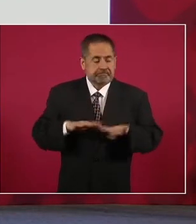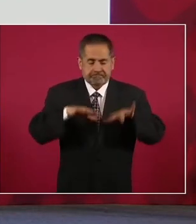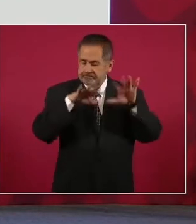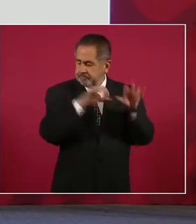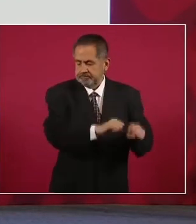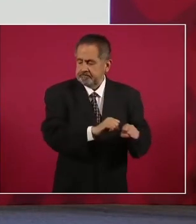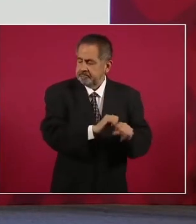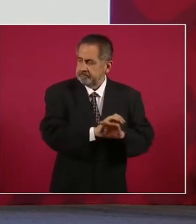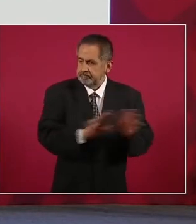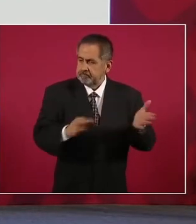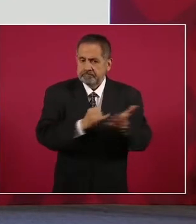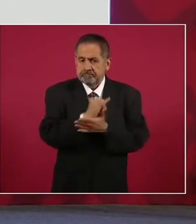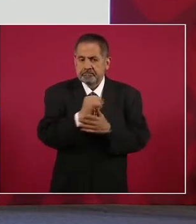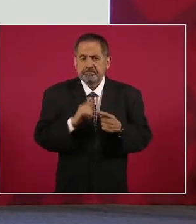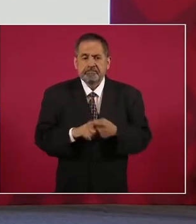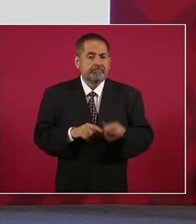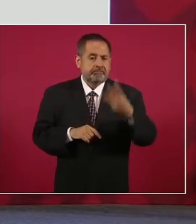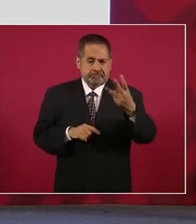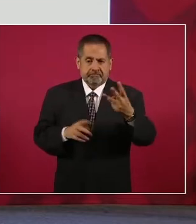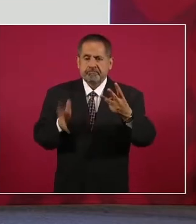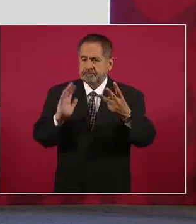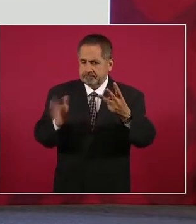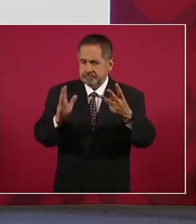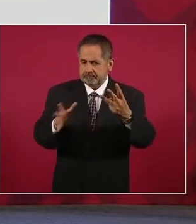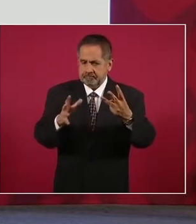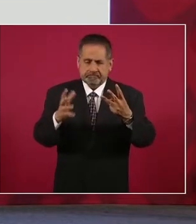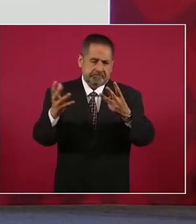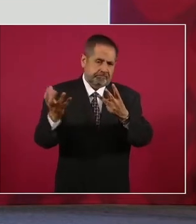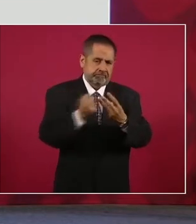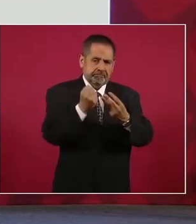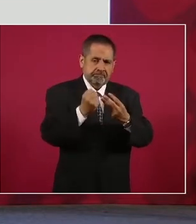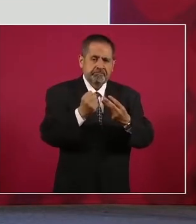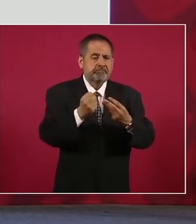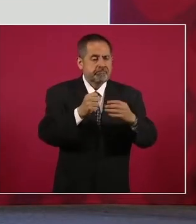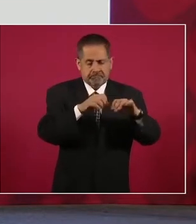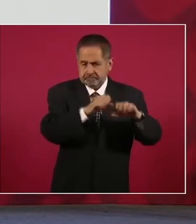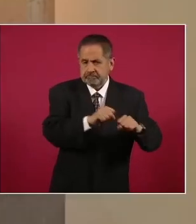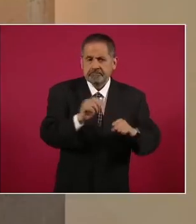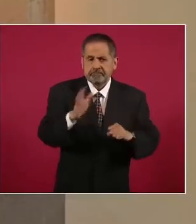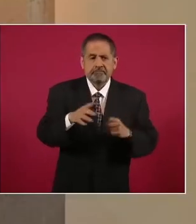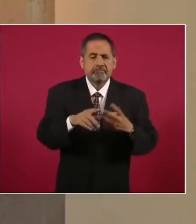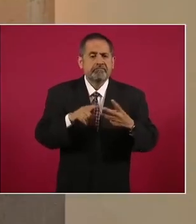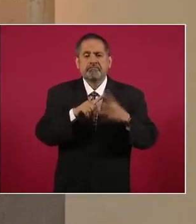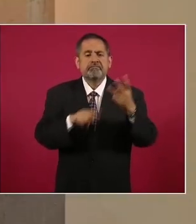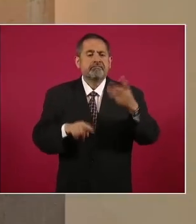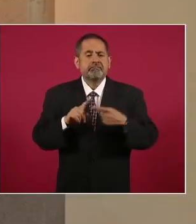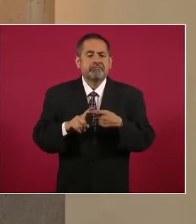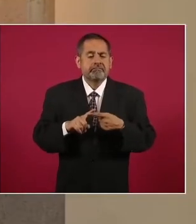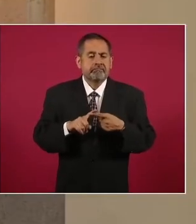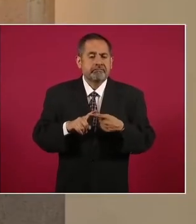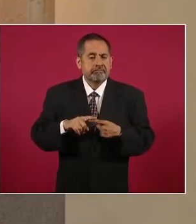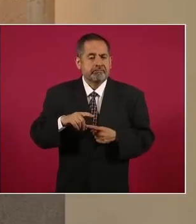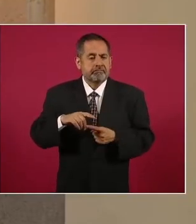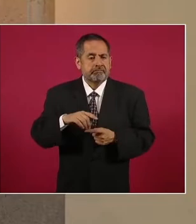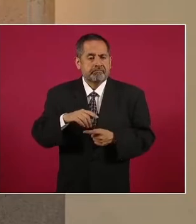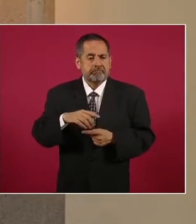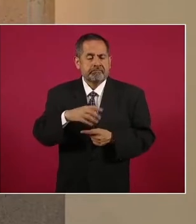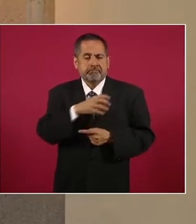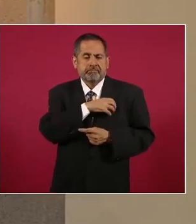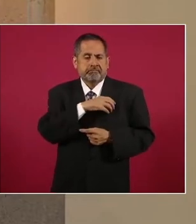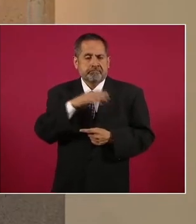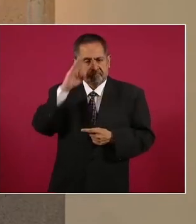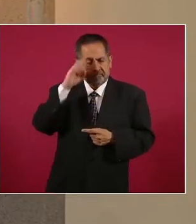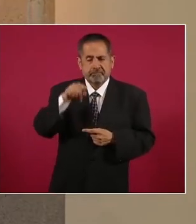ejecutado ya tres de ellas, hay tres detenidos, entre ellos el comandante del